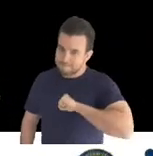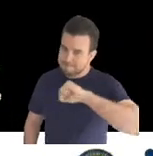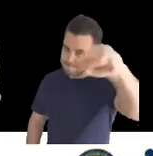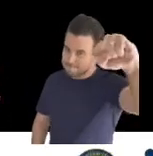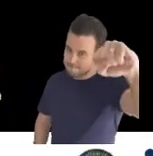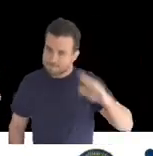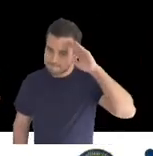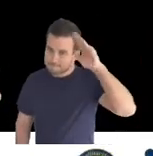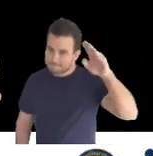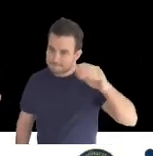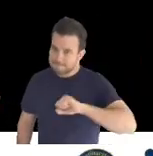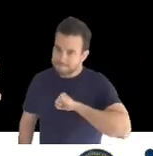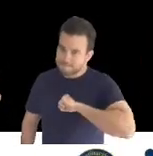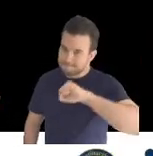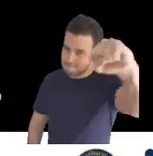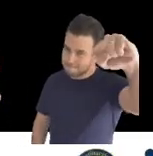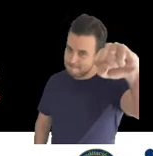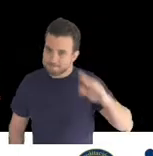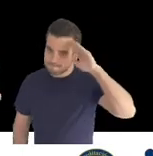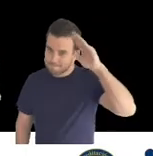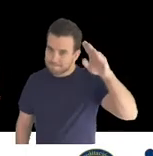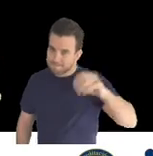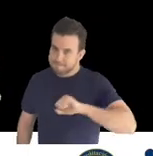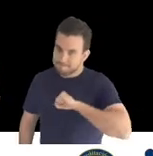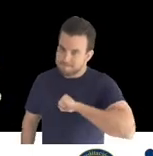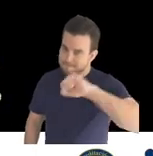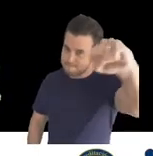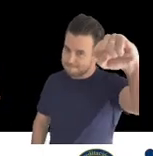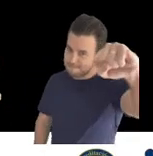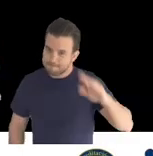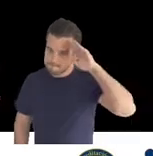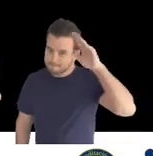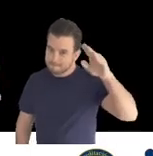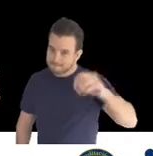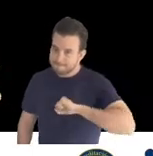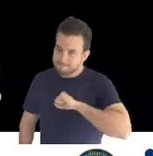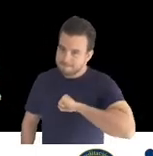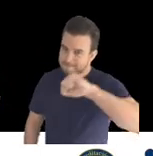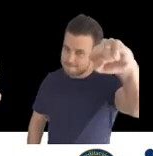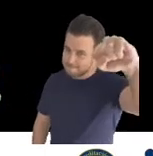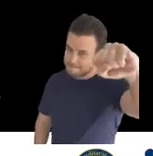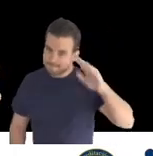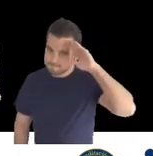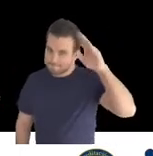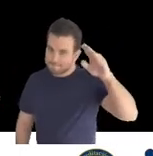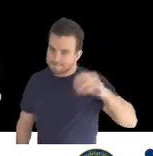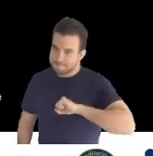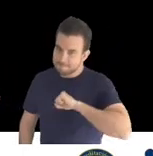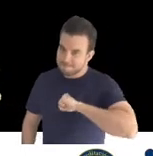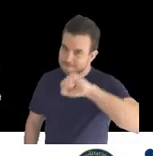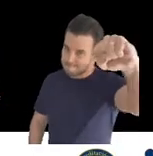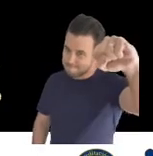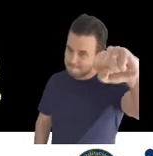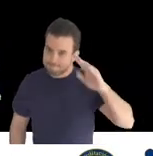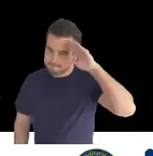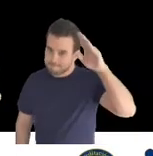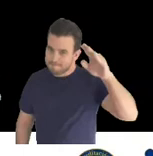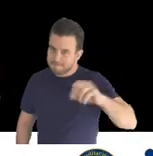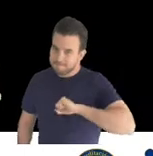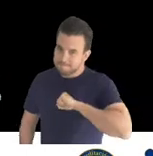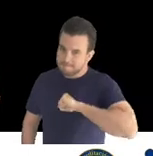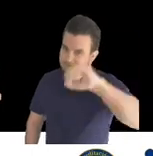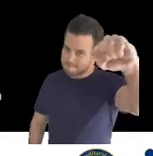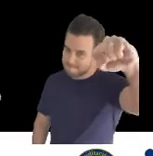Pero pasados dos años tomo la decisión de independizar. Quería crear mi propia empresa y ofrecer